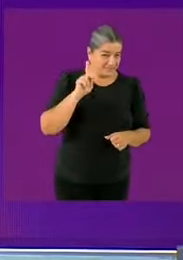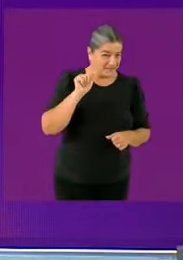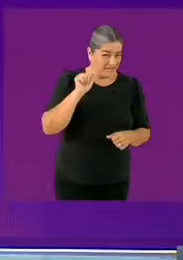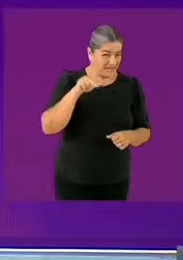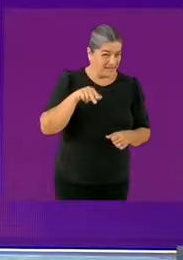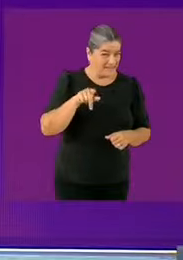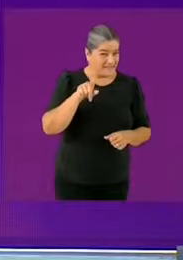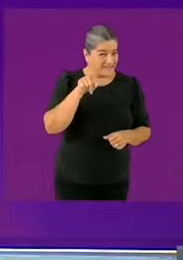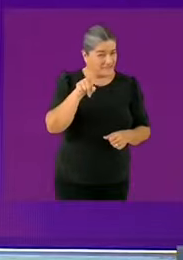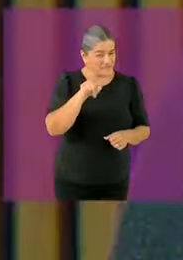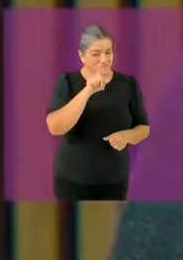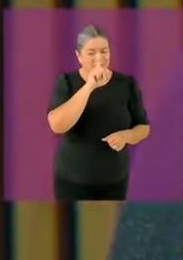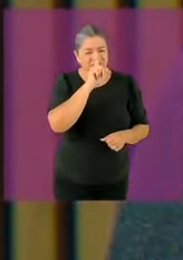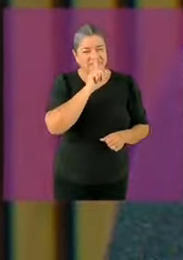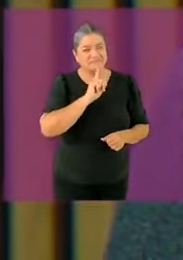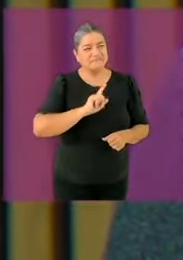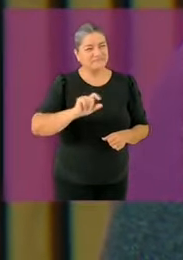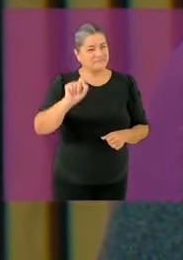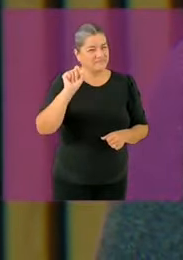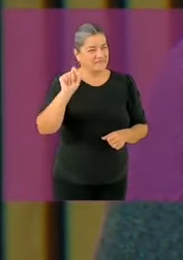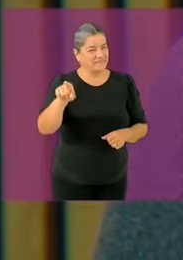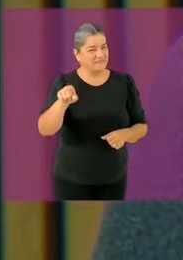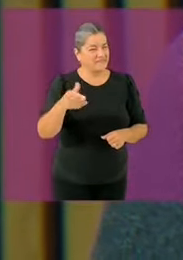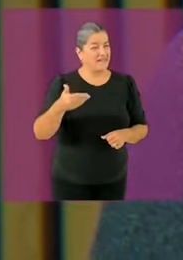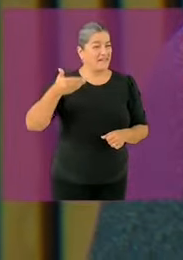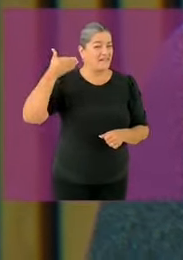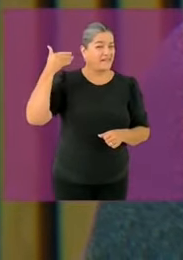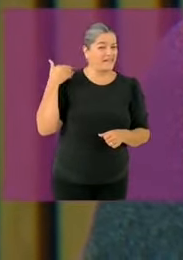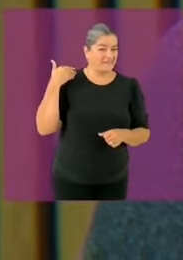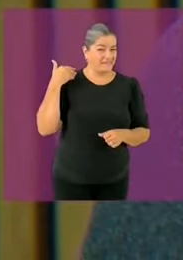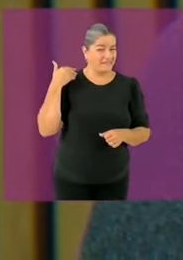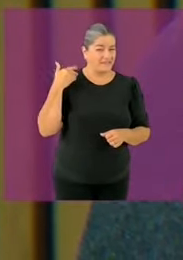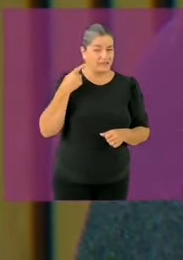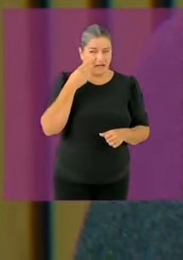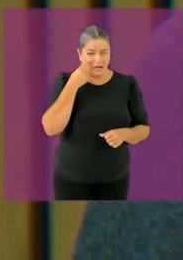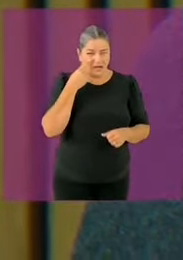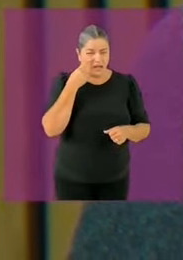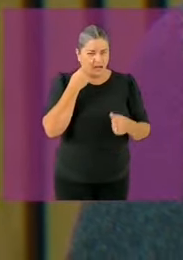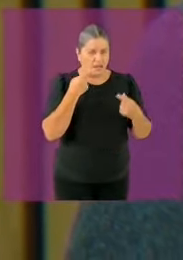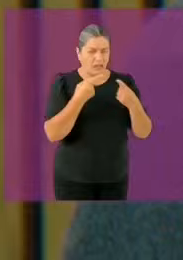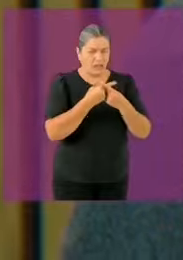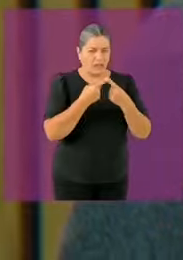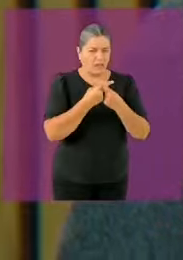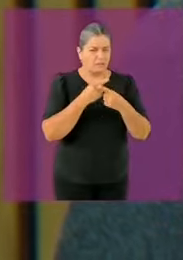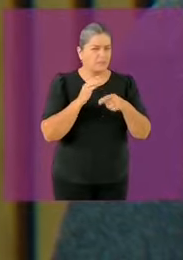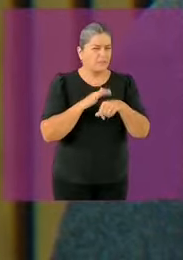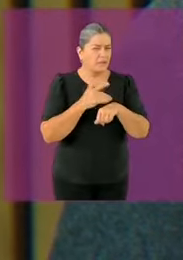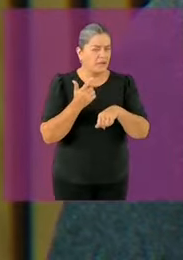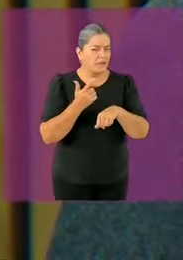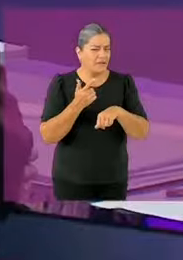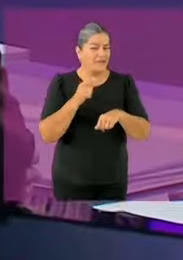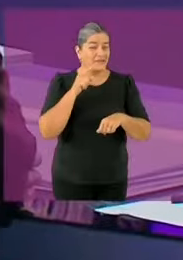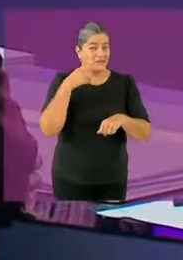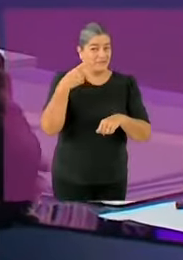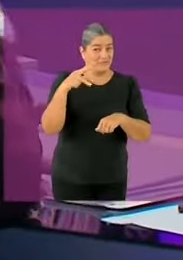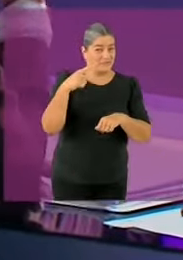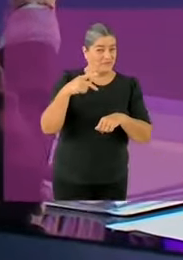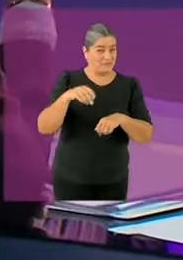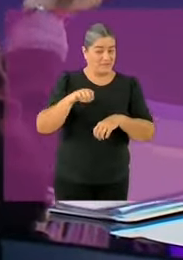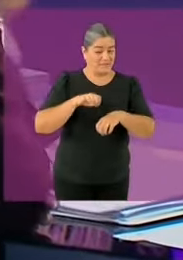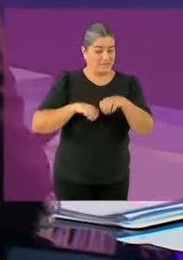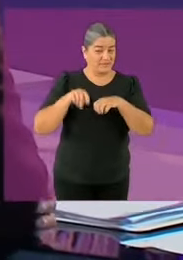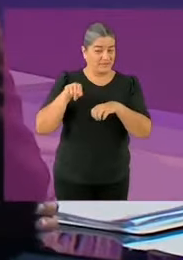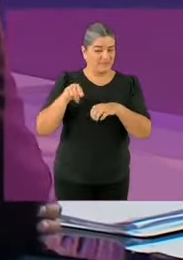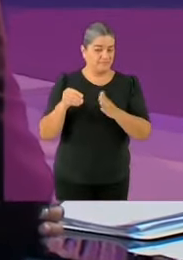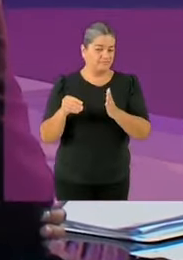que son totalmente contradictorias. Inclusive una de sus empresas no está mencionada en las declaraciones patrimoniales